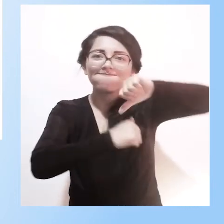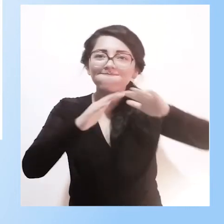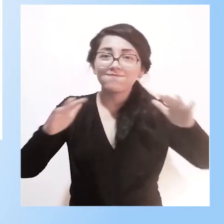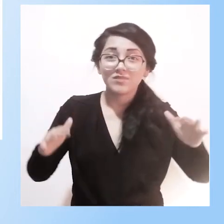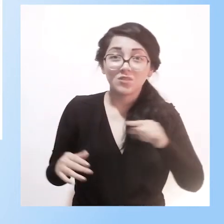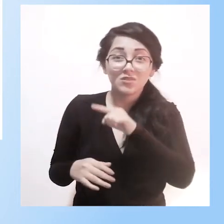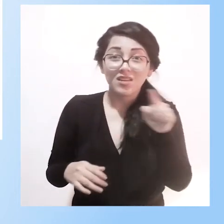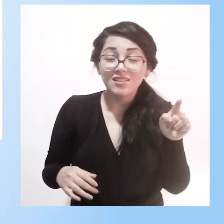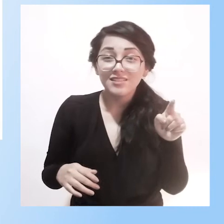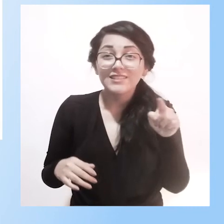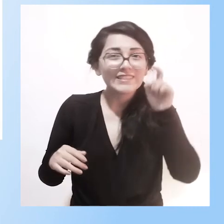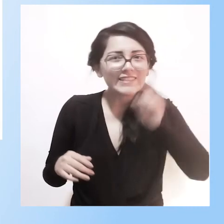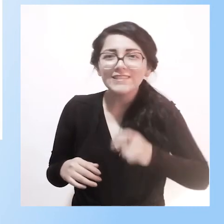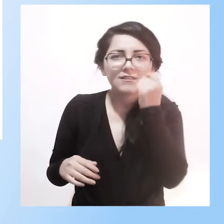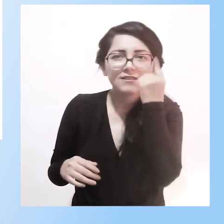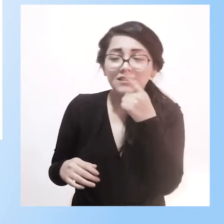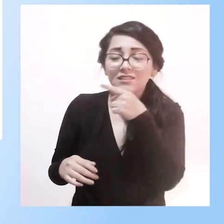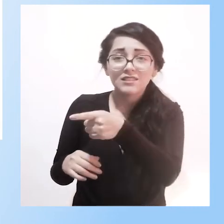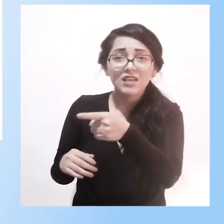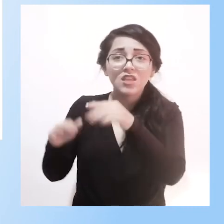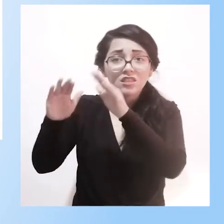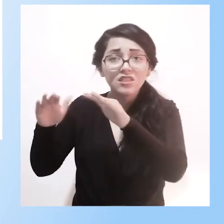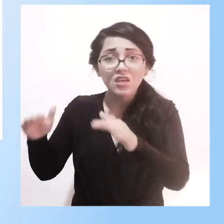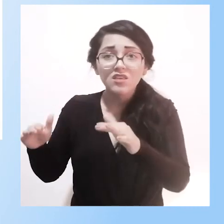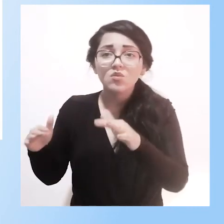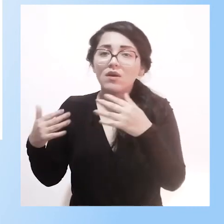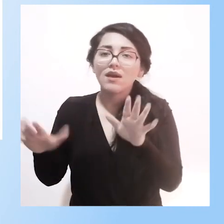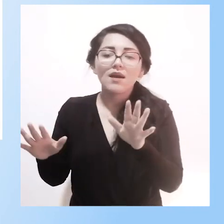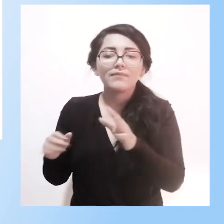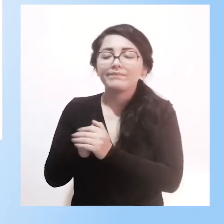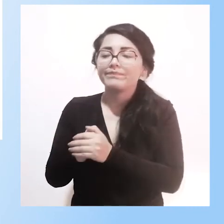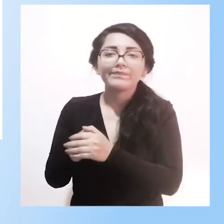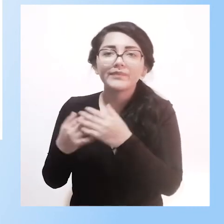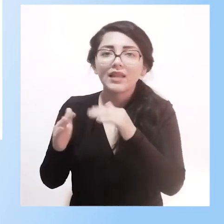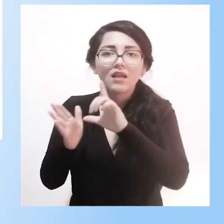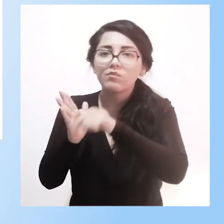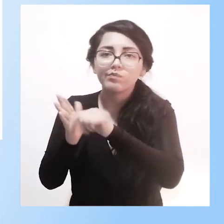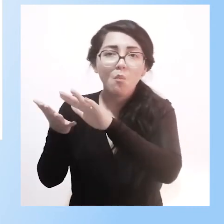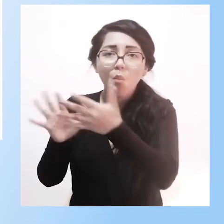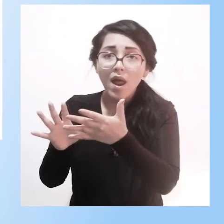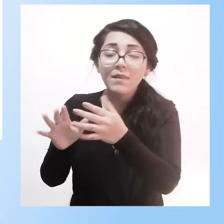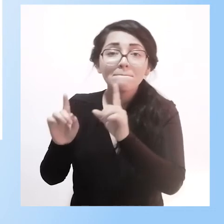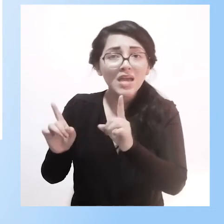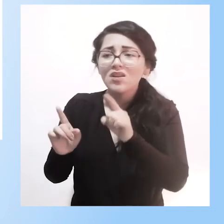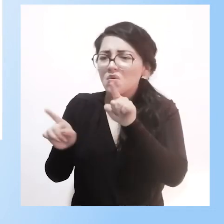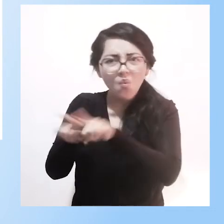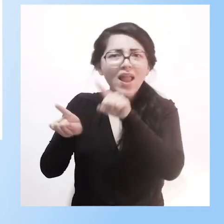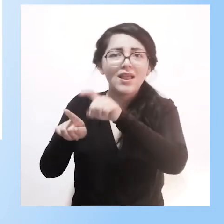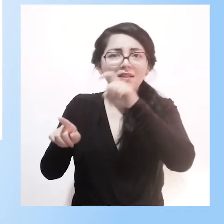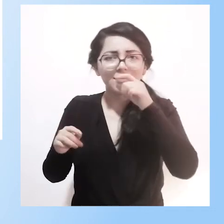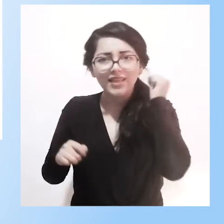entienda que un niño con pronóstico fatal tiene derecho a seguir aprendiendo, interesándose por las cosas, realizando actividades,